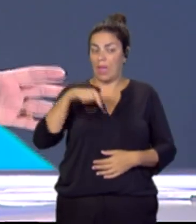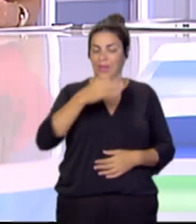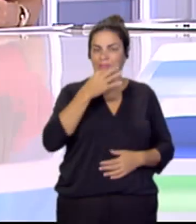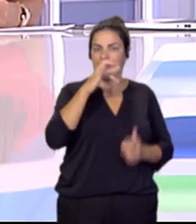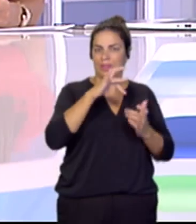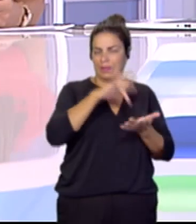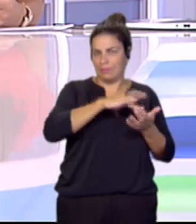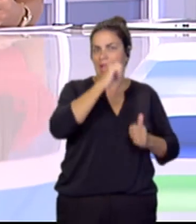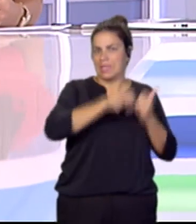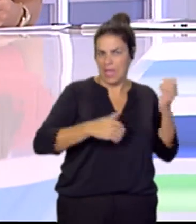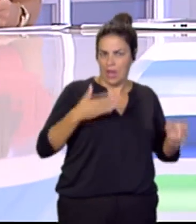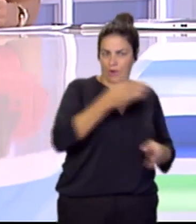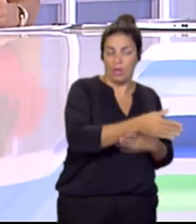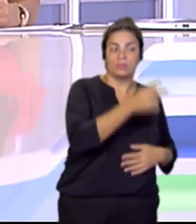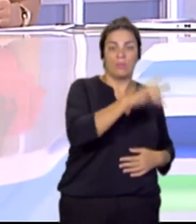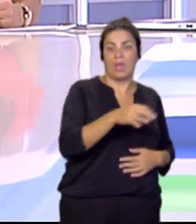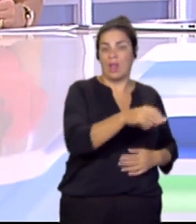isla donde estamos pendientes porque de nuevo llega un cayuco.